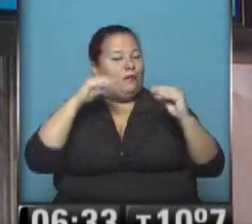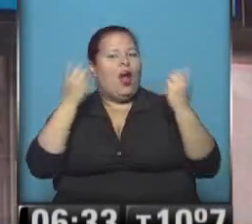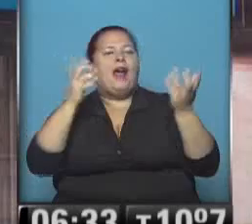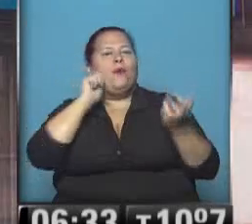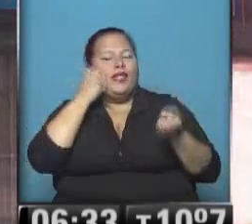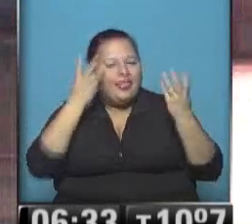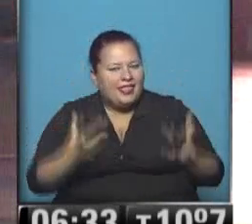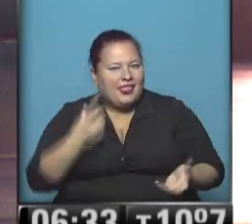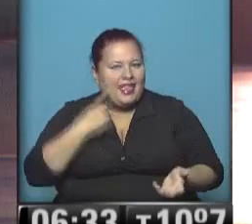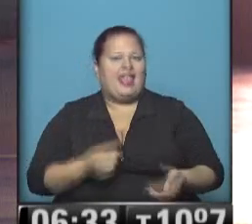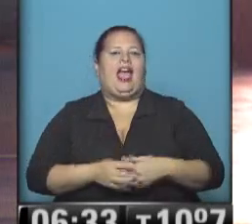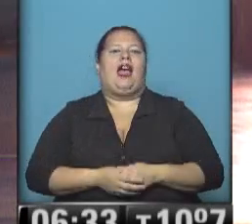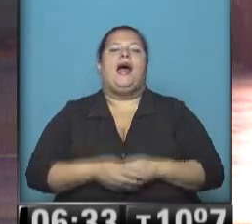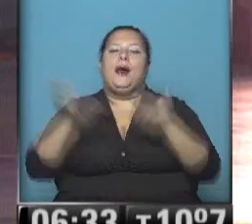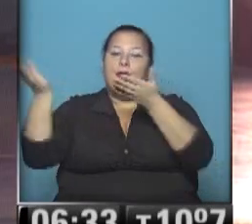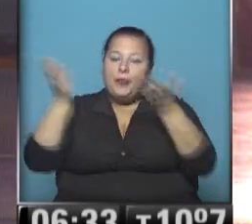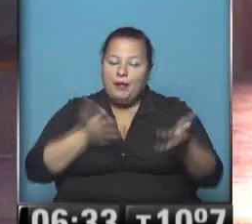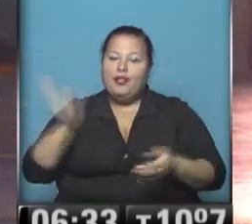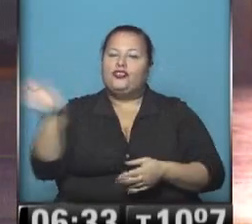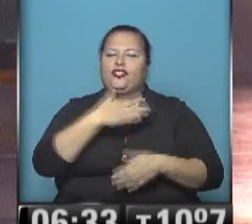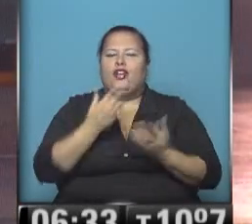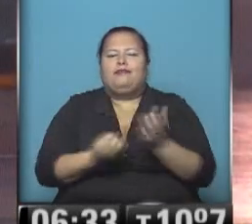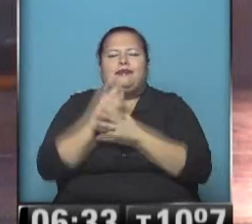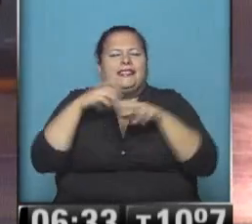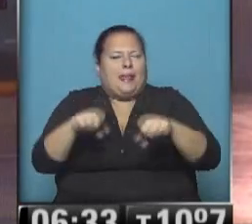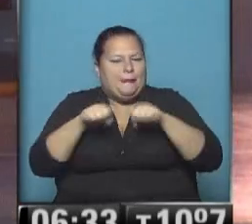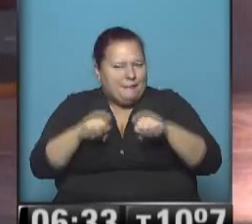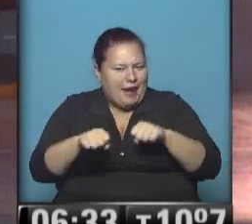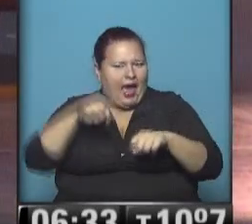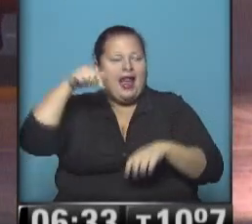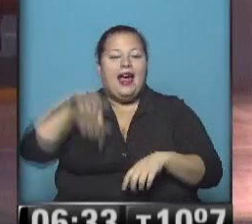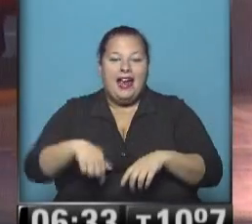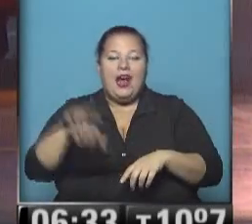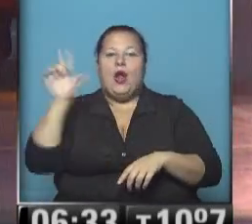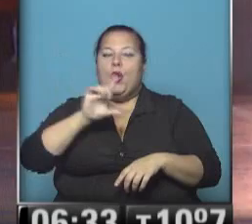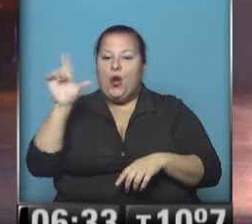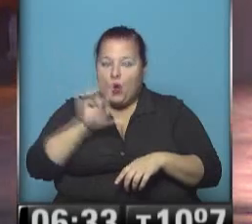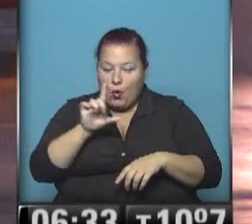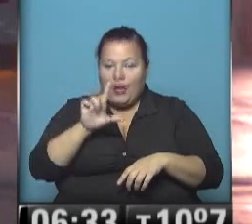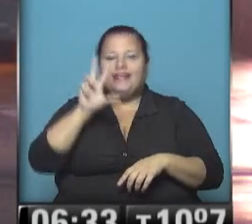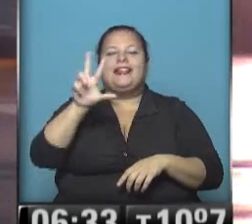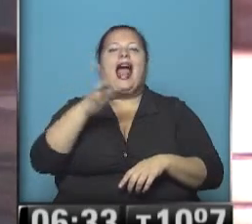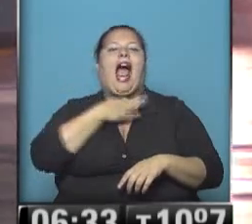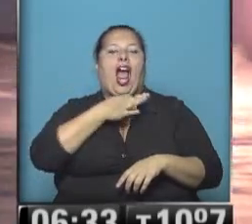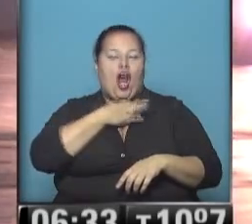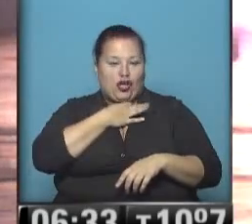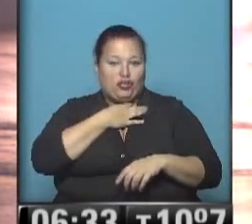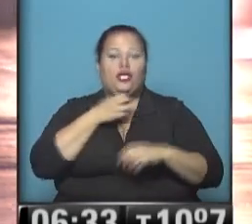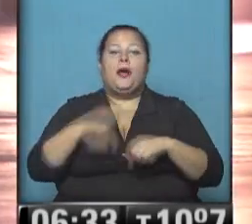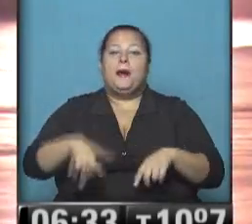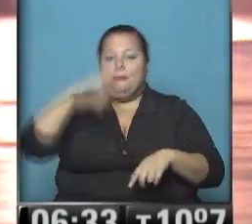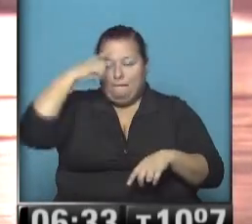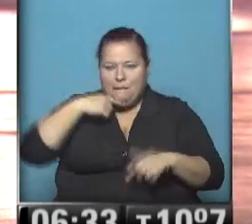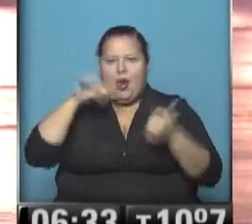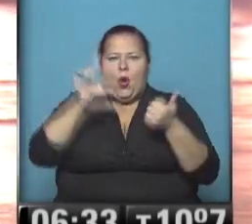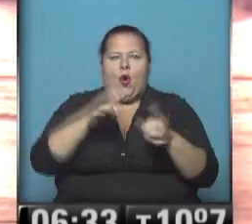Divina, muy buen día y bienvenidos a todos los felices mañaneros a este lunes 3 de agosto, comenzamos el mes, la